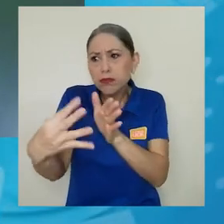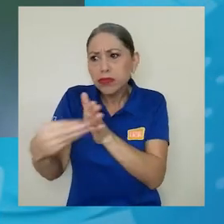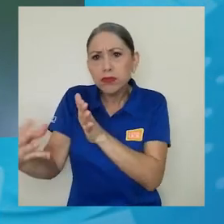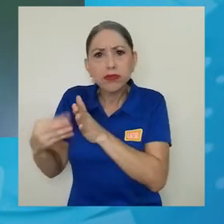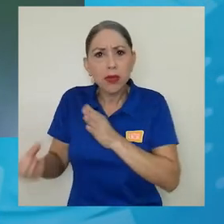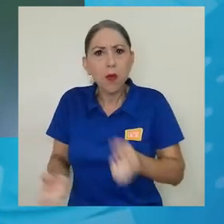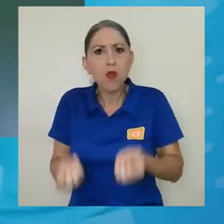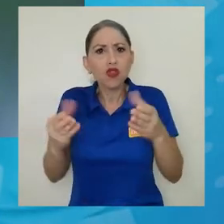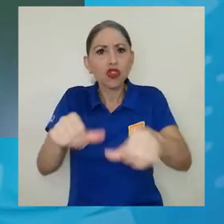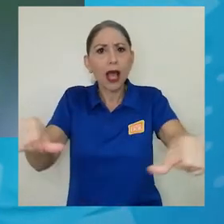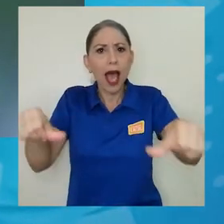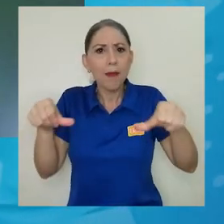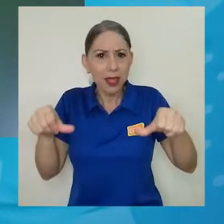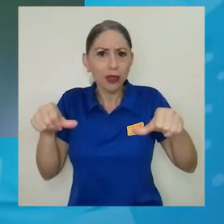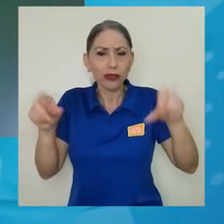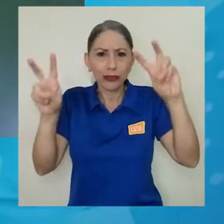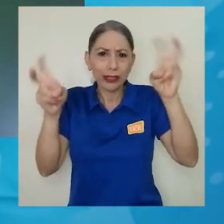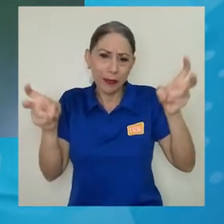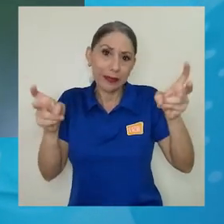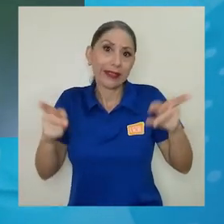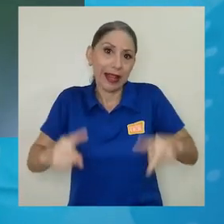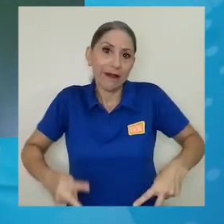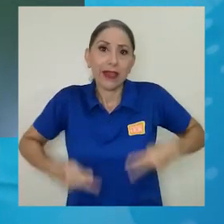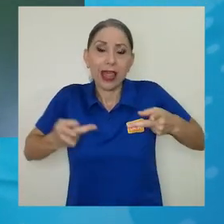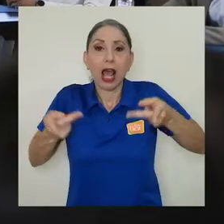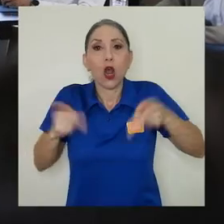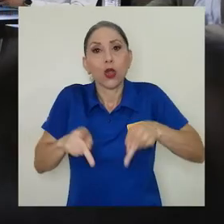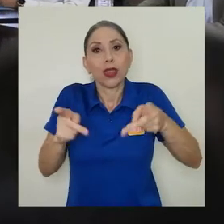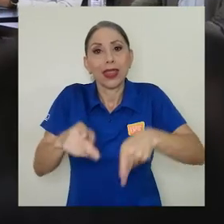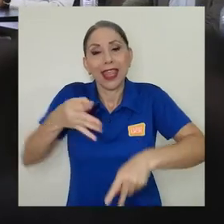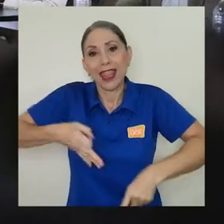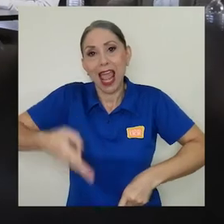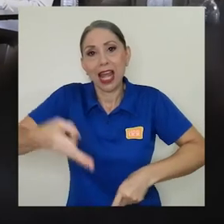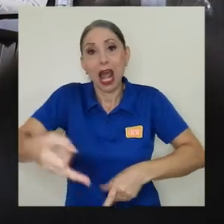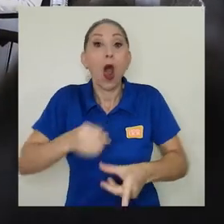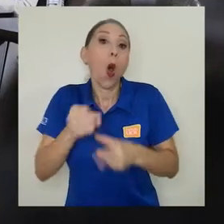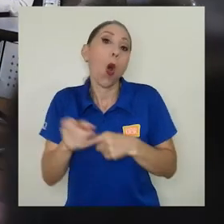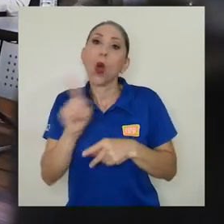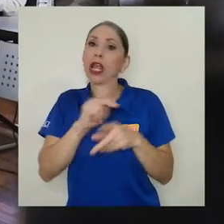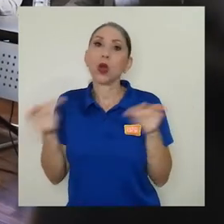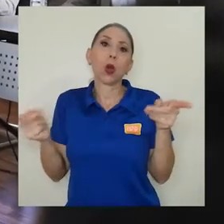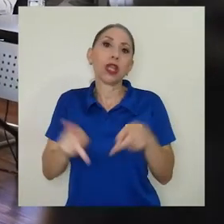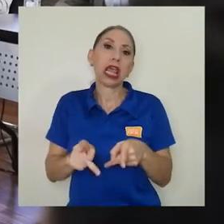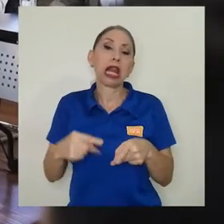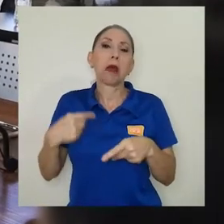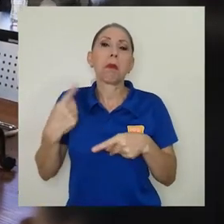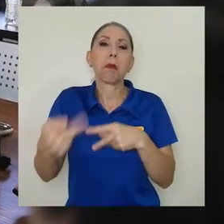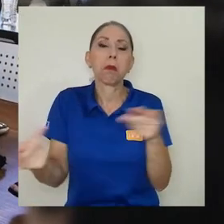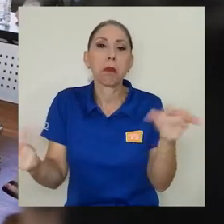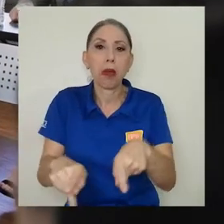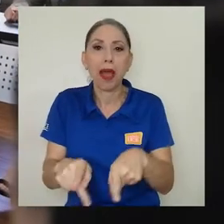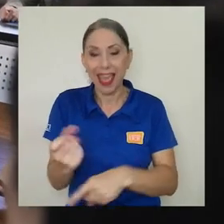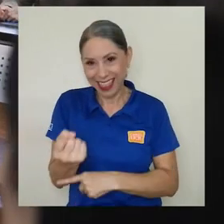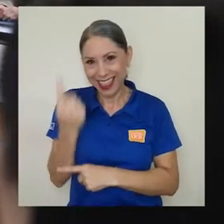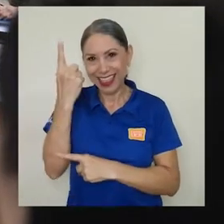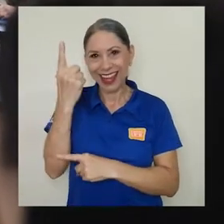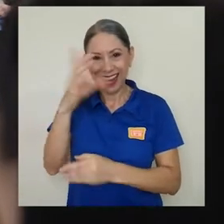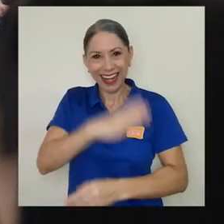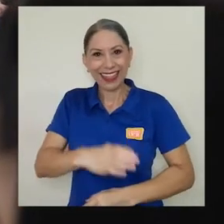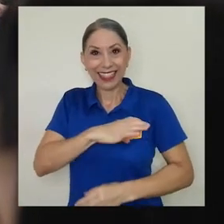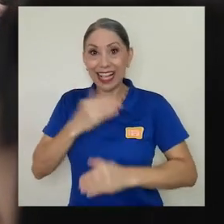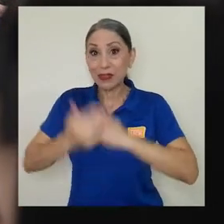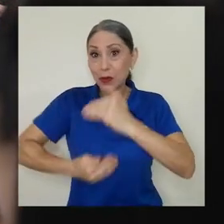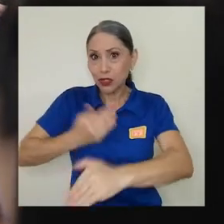muchas esferas de la vida cotidiana y no tan cotidiana. En ese contexto, entender las características de nuestros procesos de